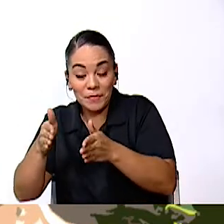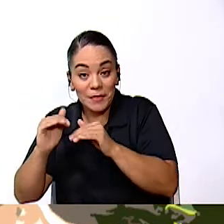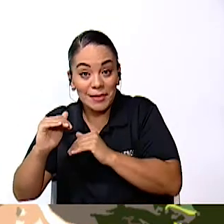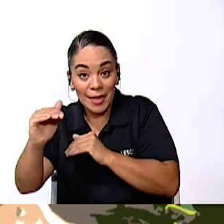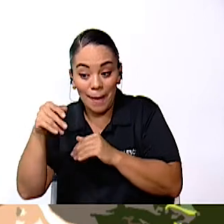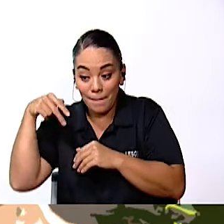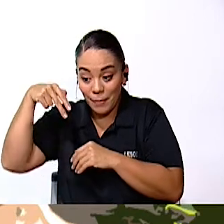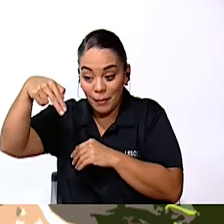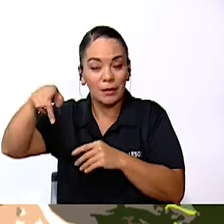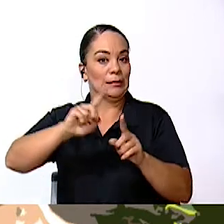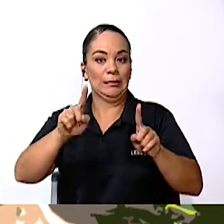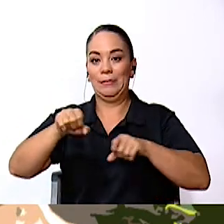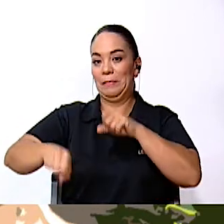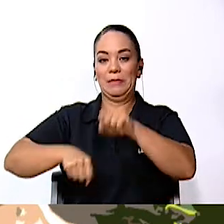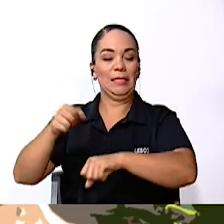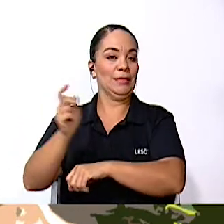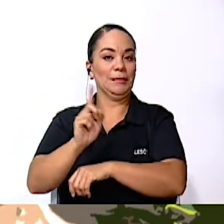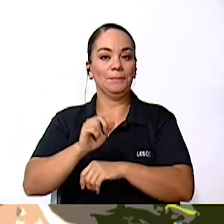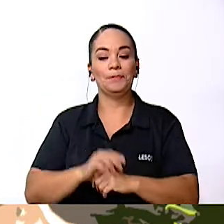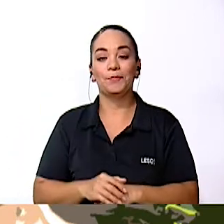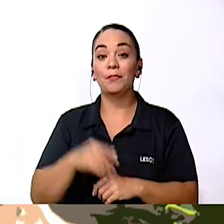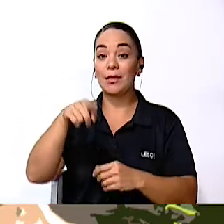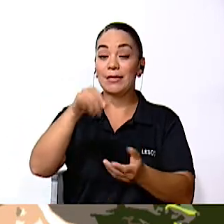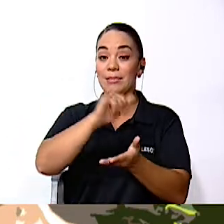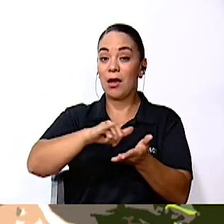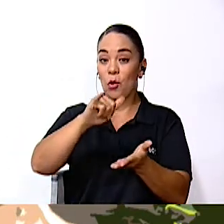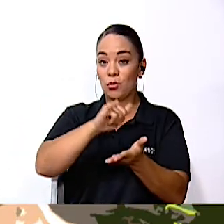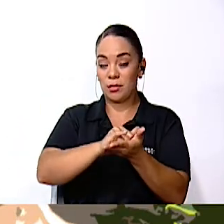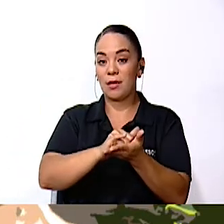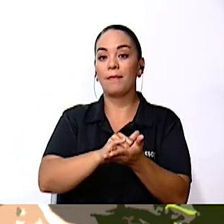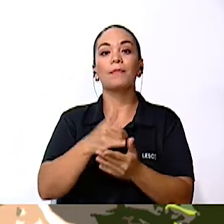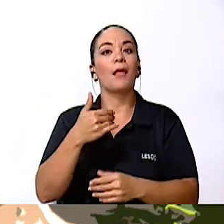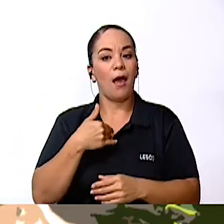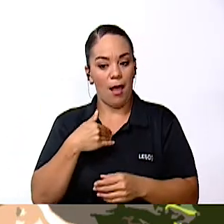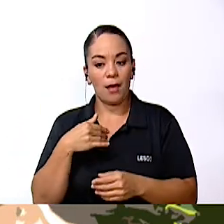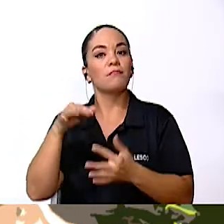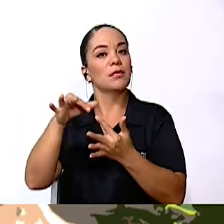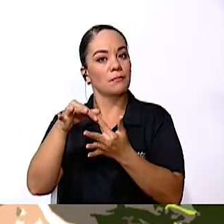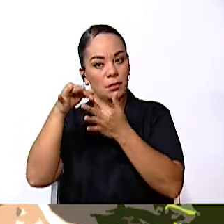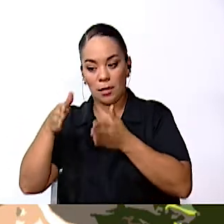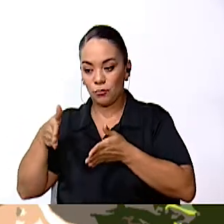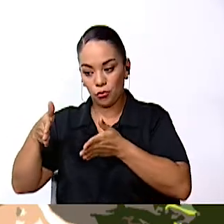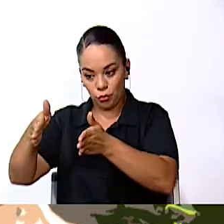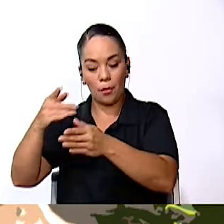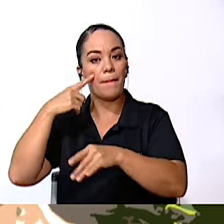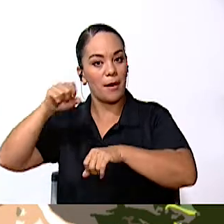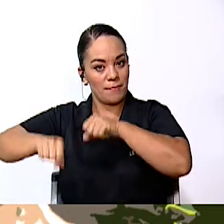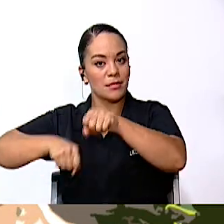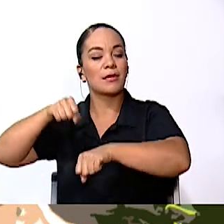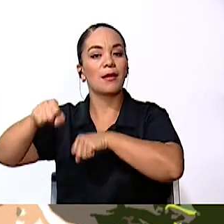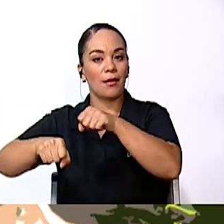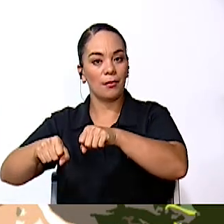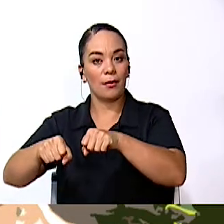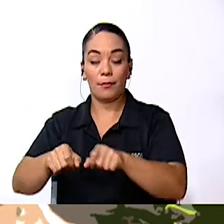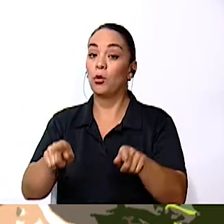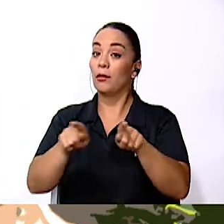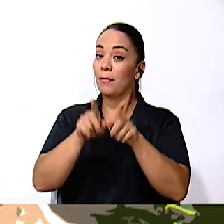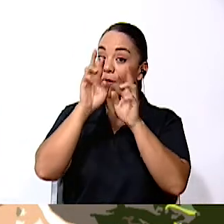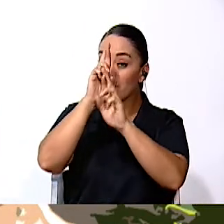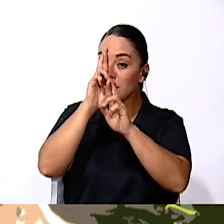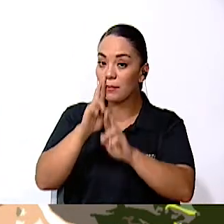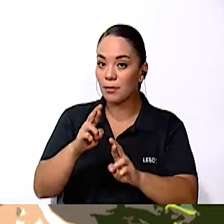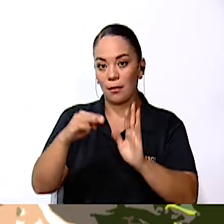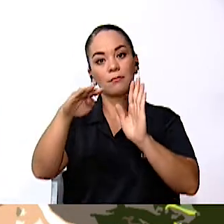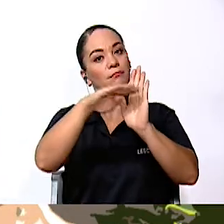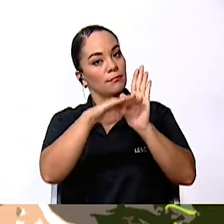podemos transitar por la acera Aquí en San José, por ejemplo Hay lo que son las ciclovías Pero también tenemos que respetar ciertos lineamientos y